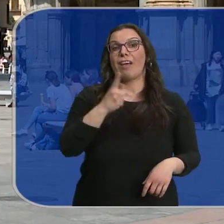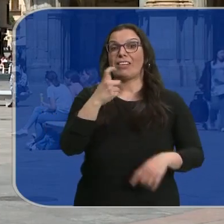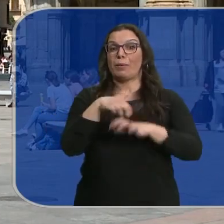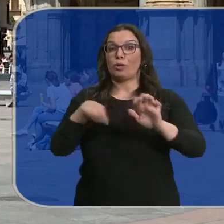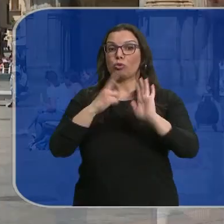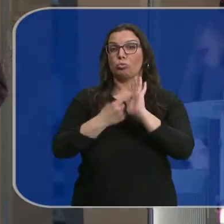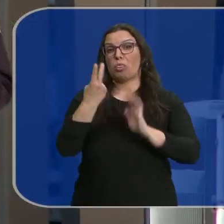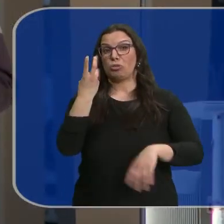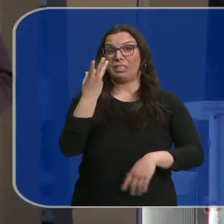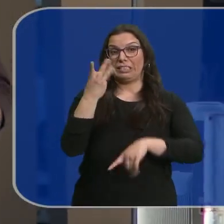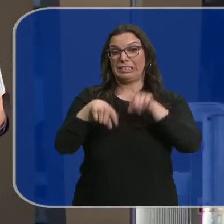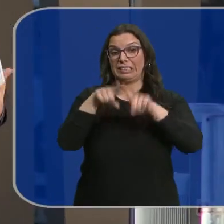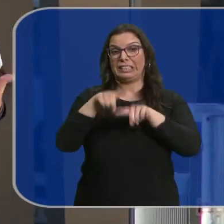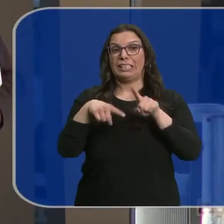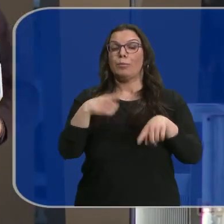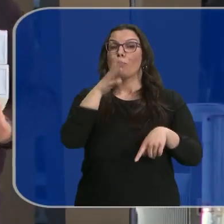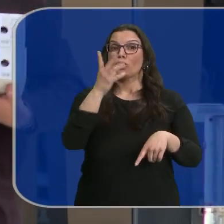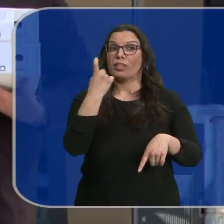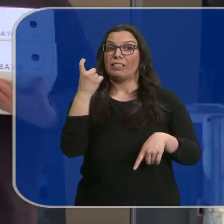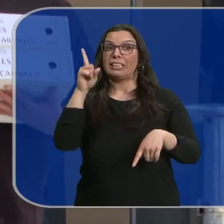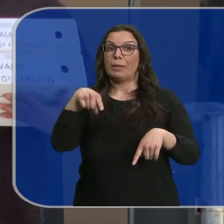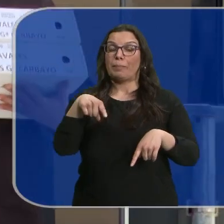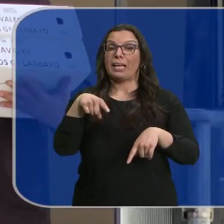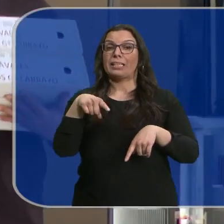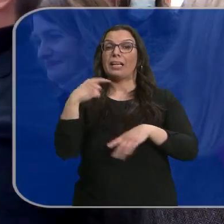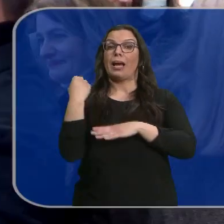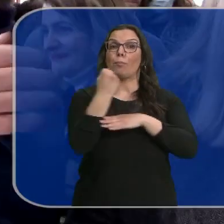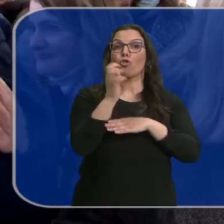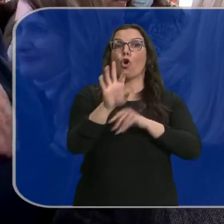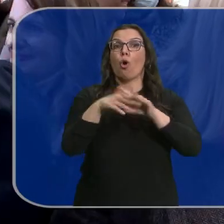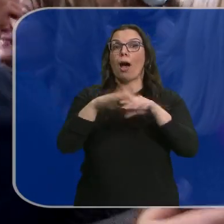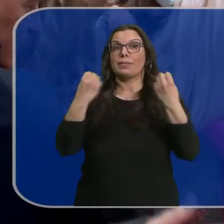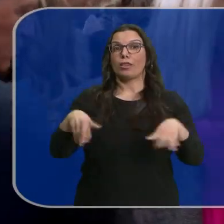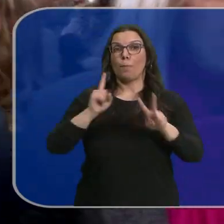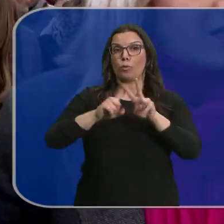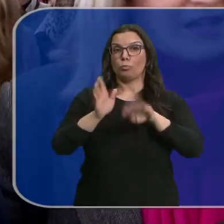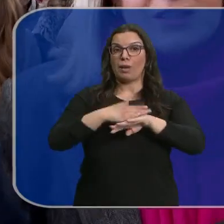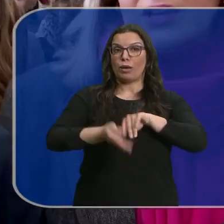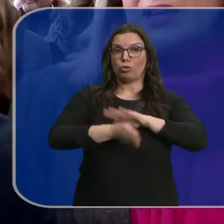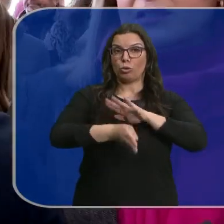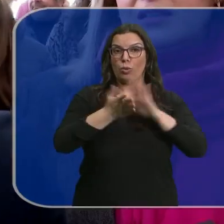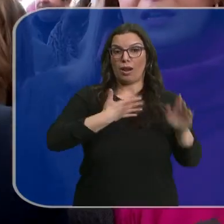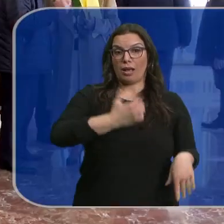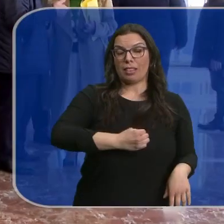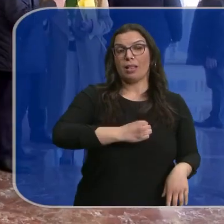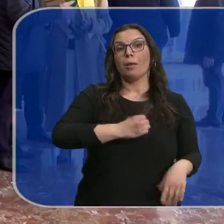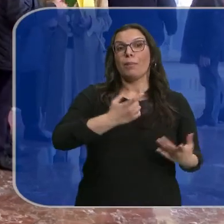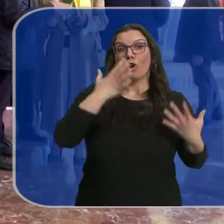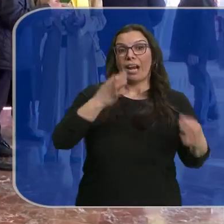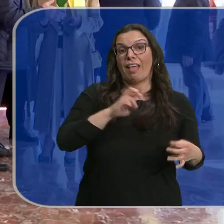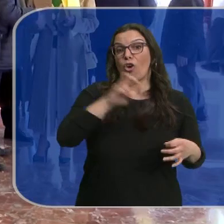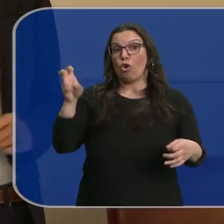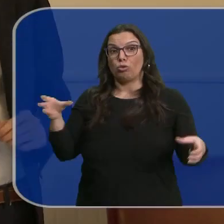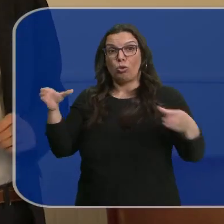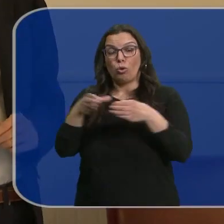de la mayoría absoluta. Eso significa que necesitaría el sí o al menos la abstención de Vox para continuar en el cargo. Pero también es verdad que en frente no dan los números